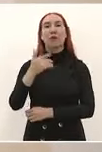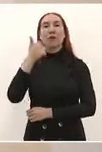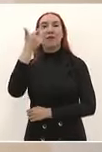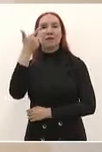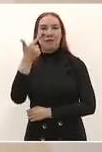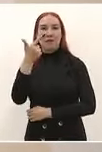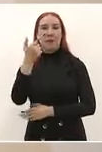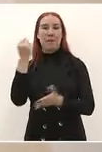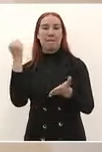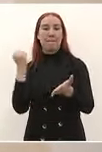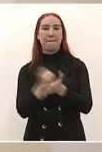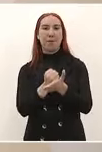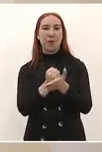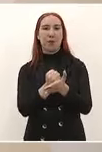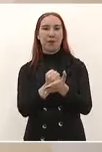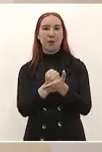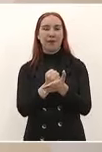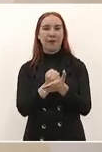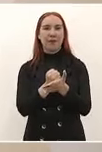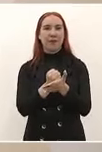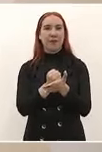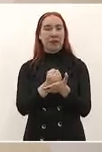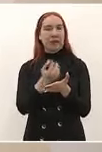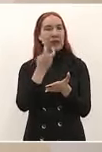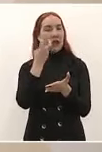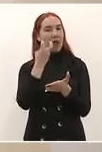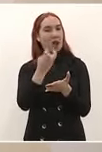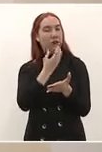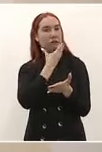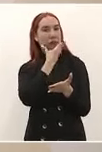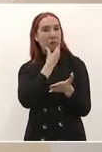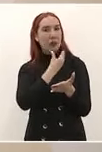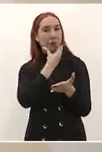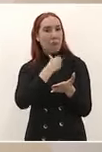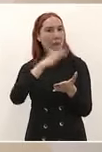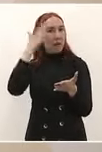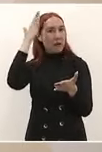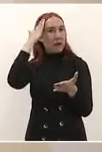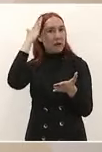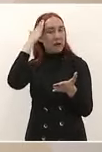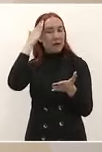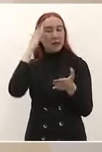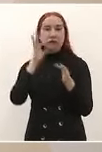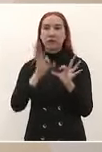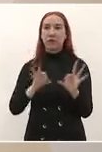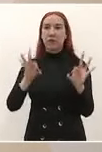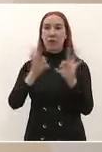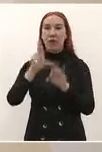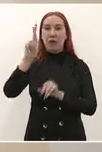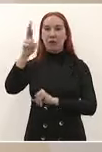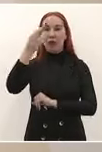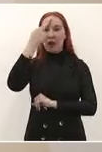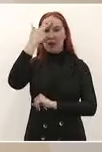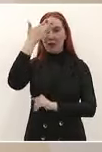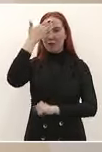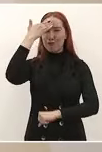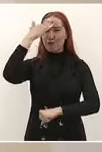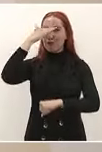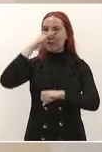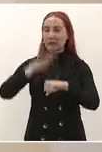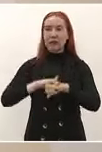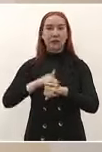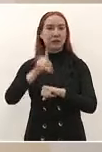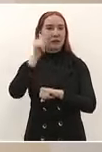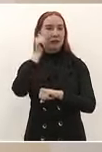ese hombre hay que recordarlo siempre Ponciano